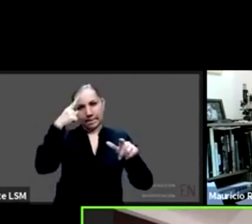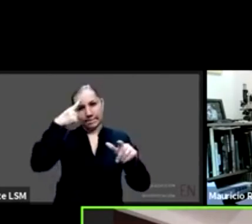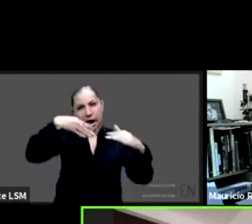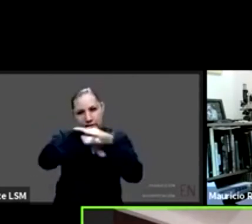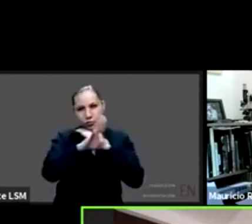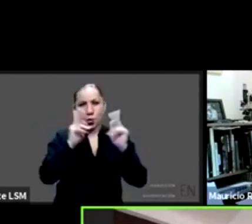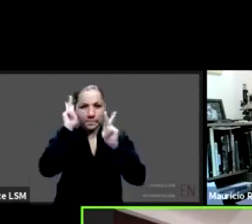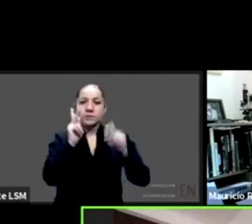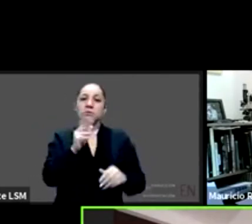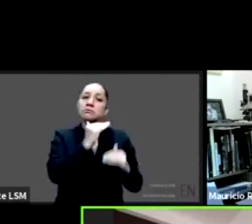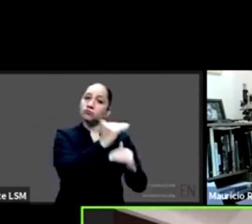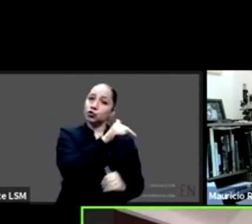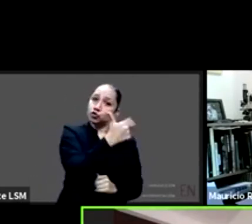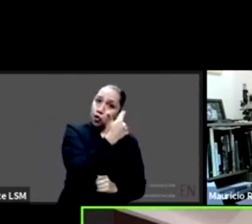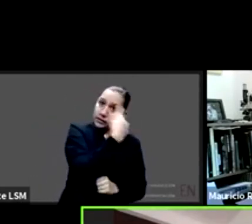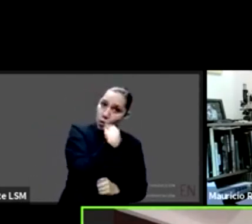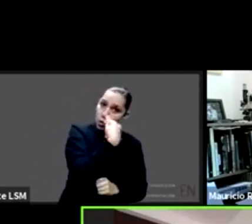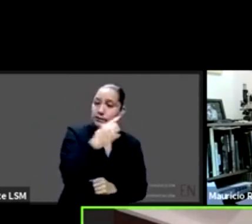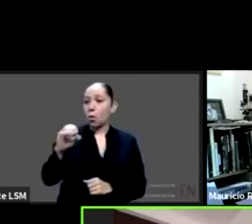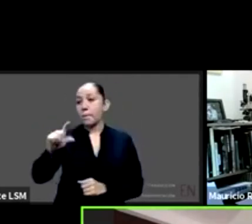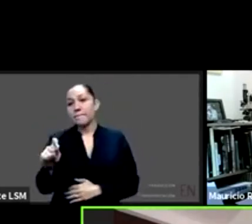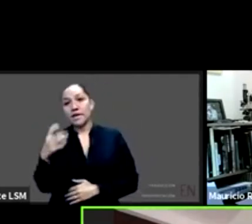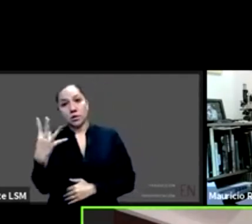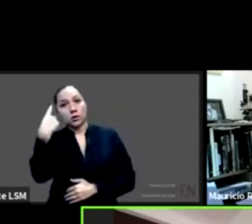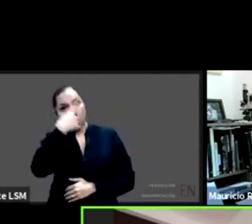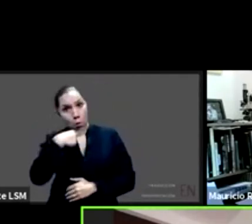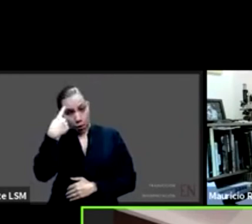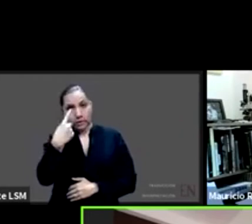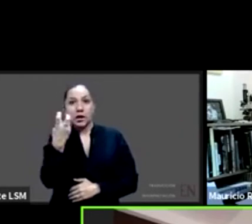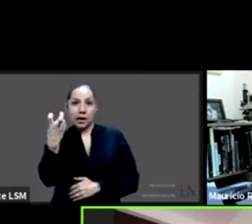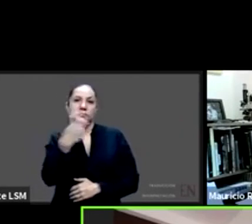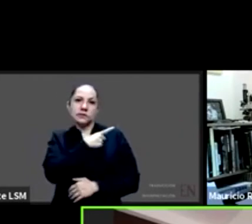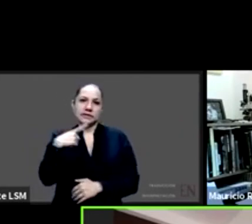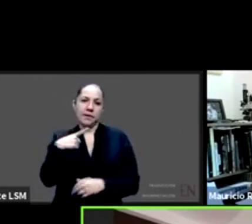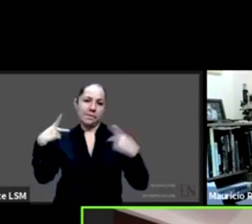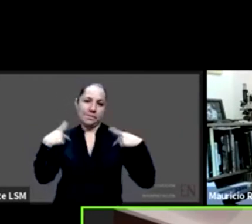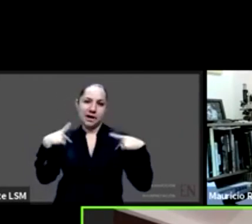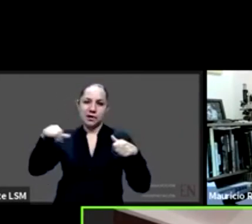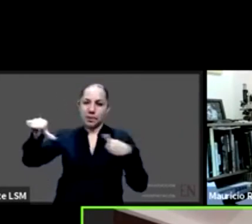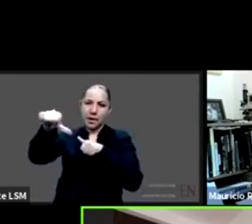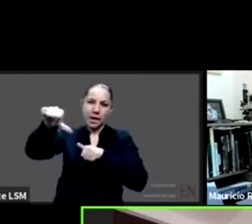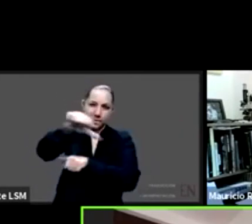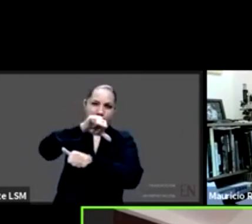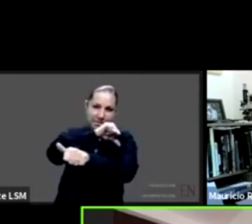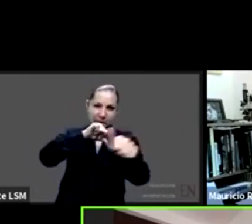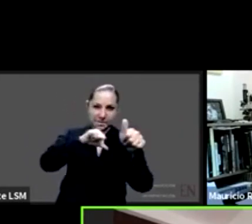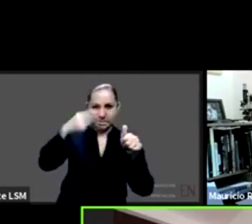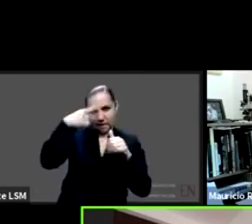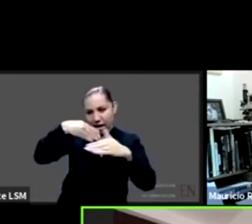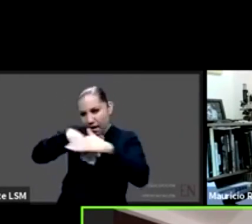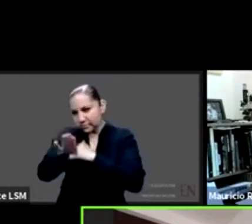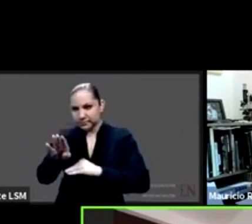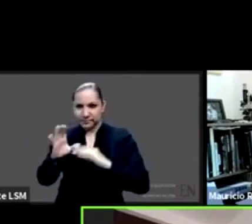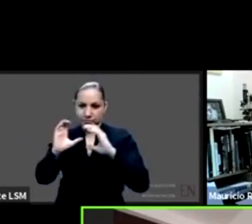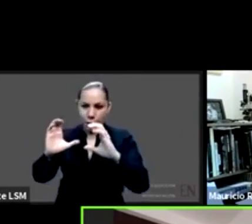24 horas y es el que a veces te andas cambiando cada 4 horas para que pasen entre comillas todas las visitas este y ya